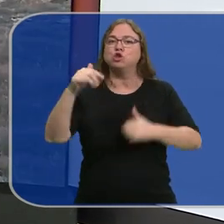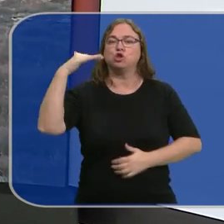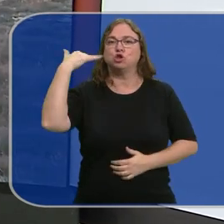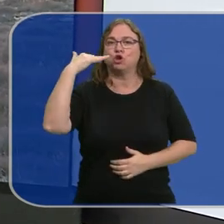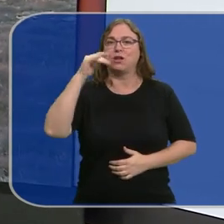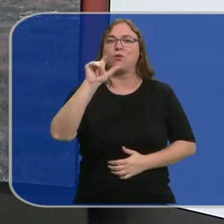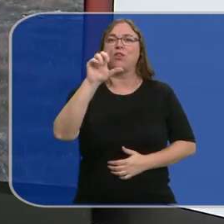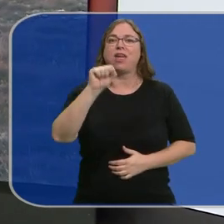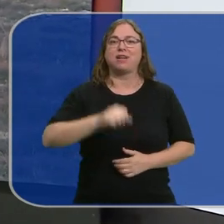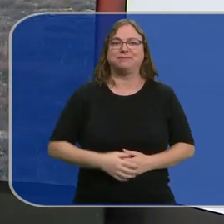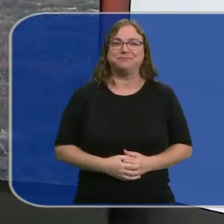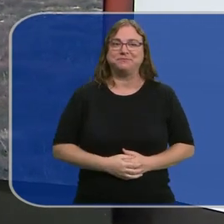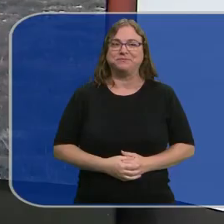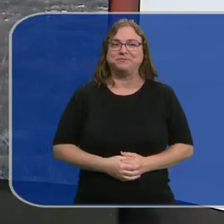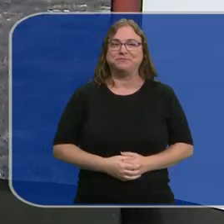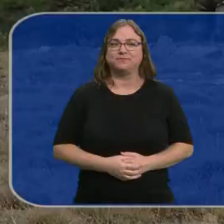Navas.